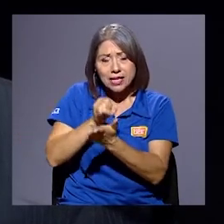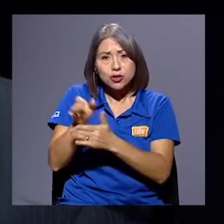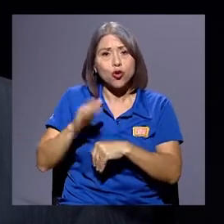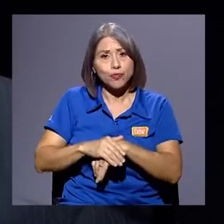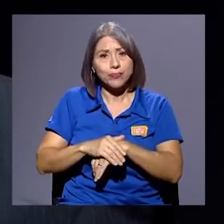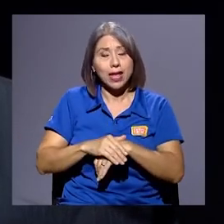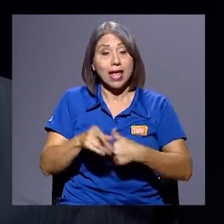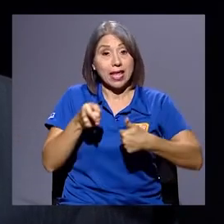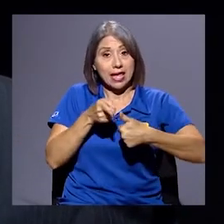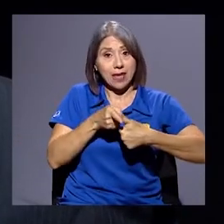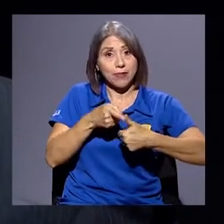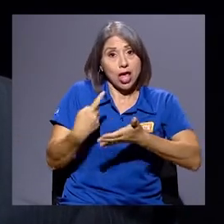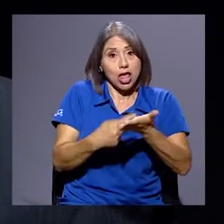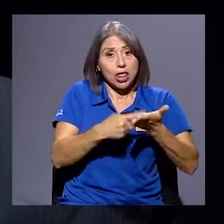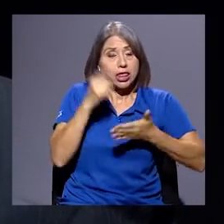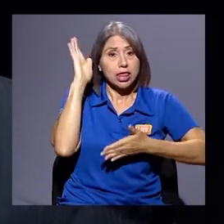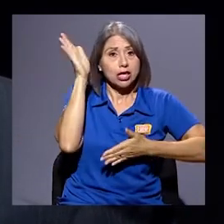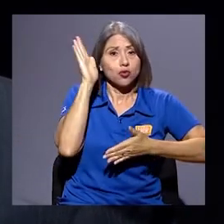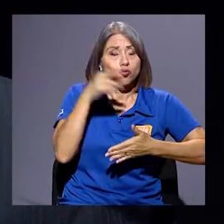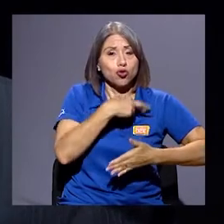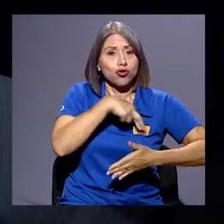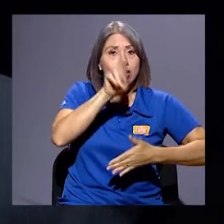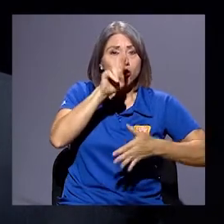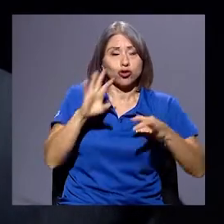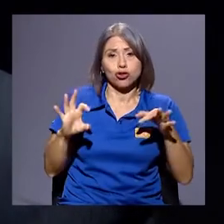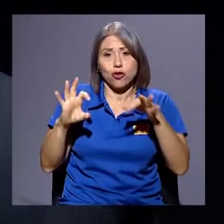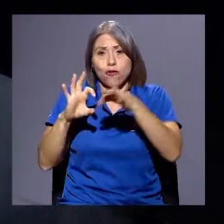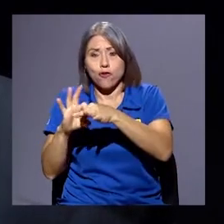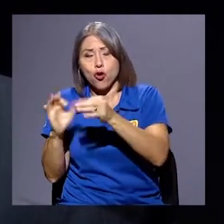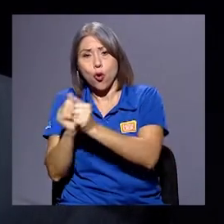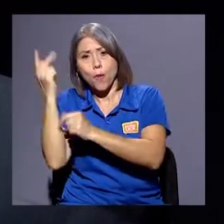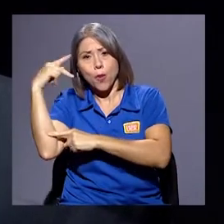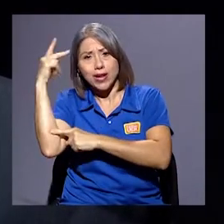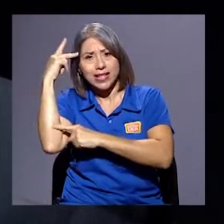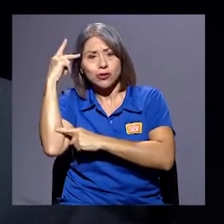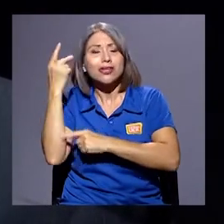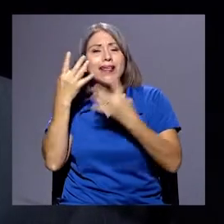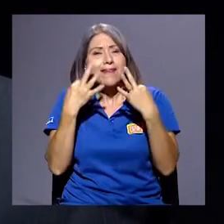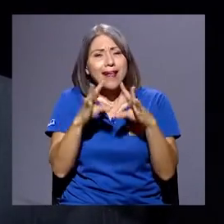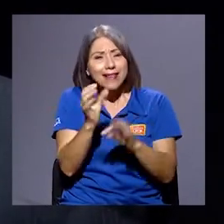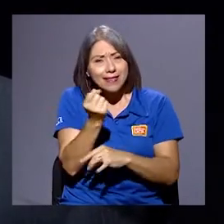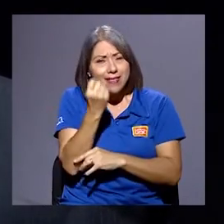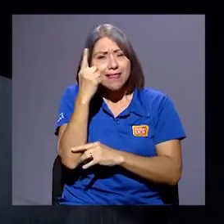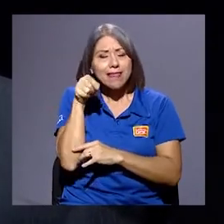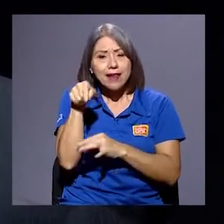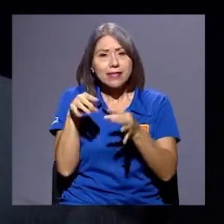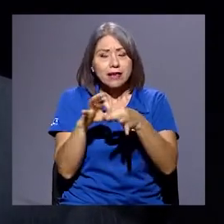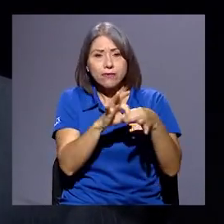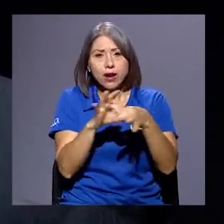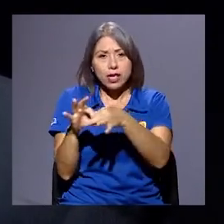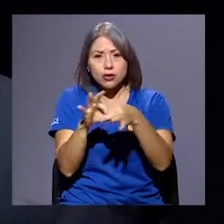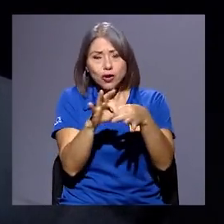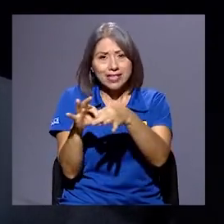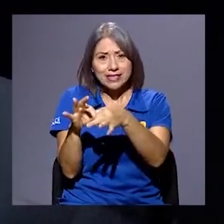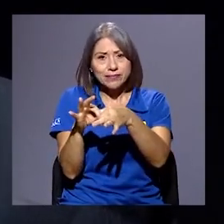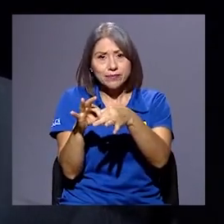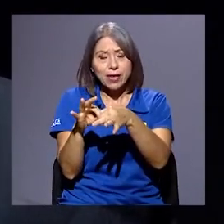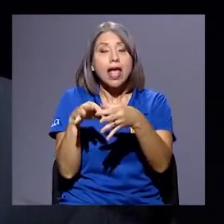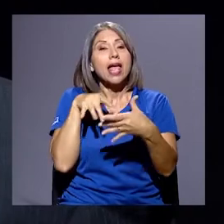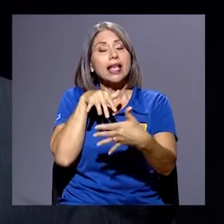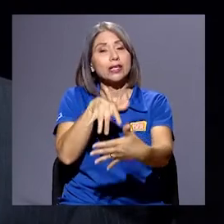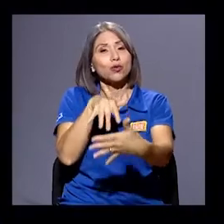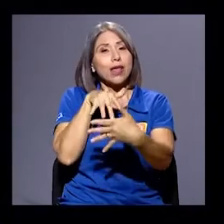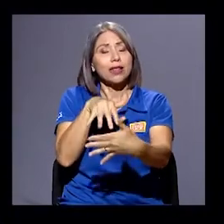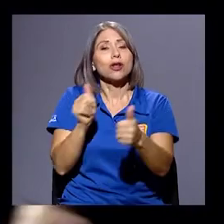los discursos religiosos con los discursos políticos y quiero tratar de entender esas relaciones estudiándolas en elecciones nacionales,